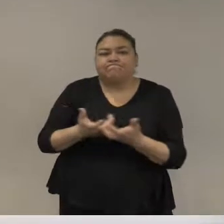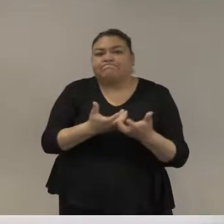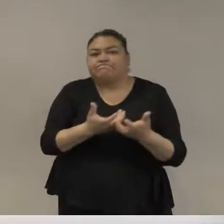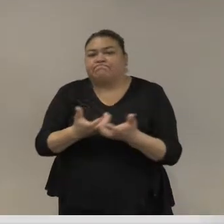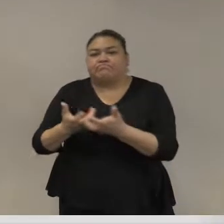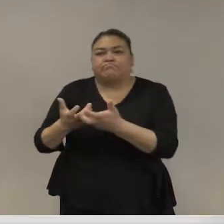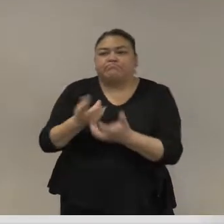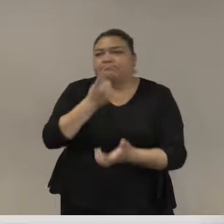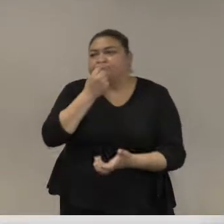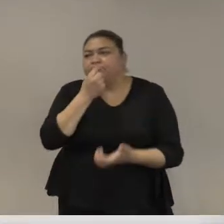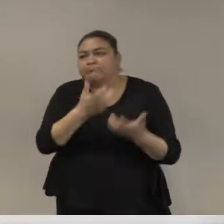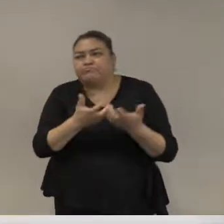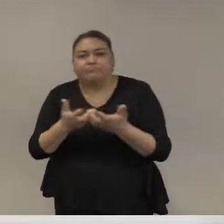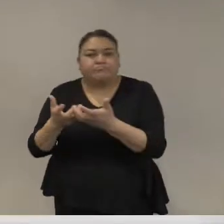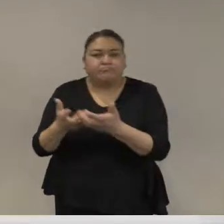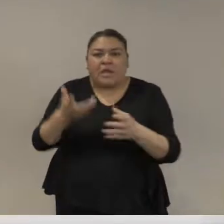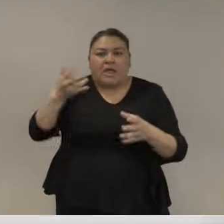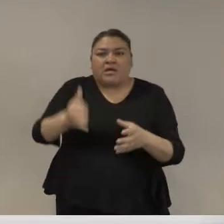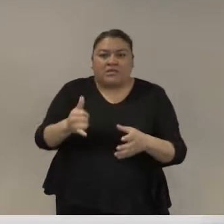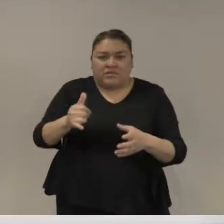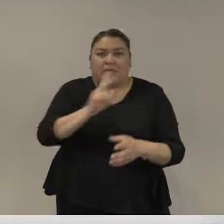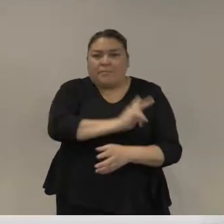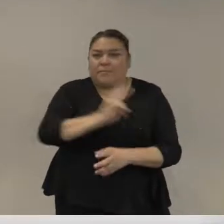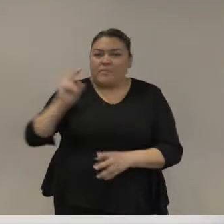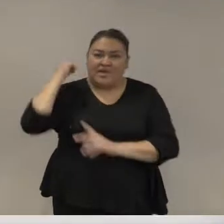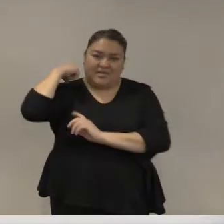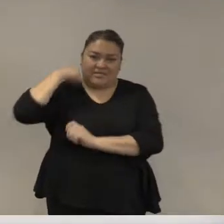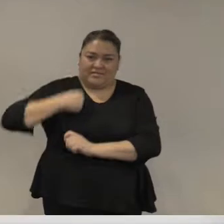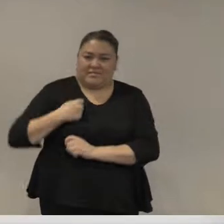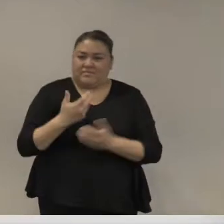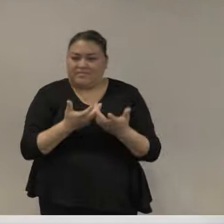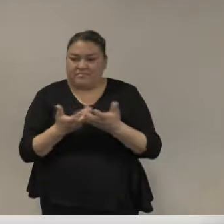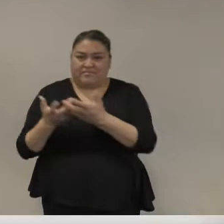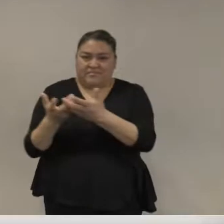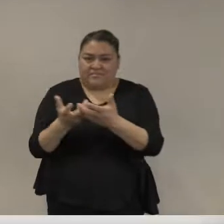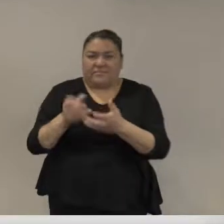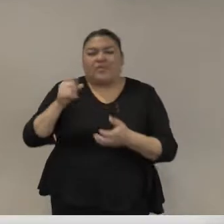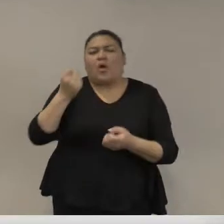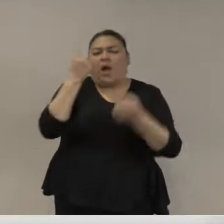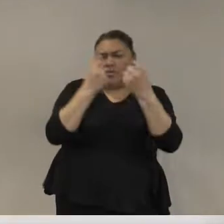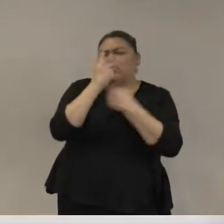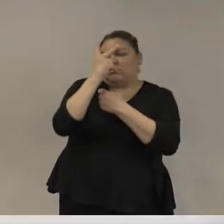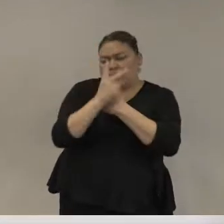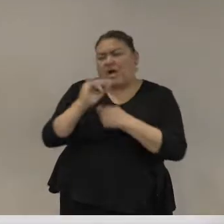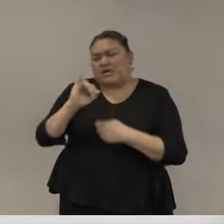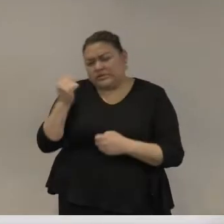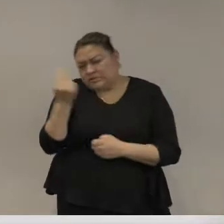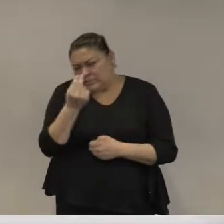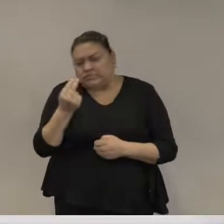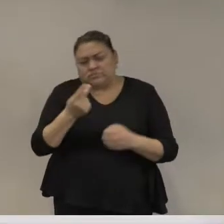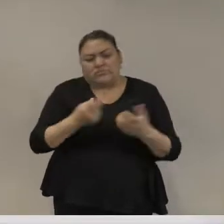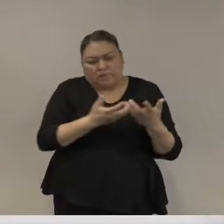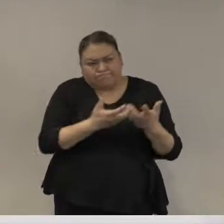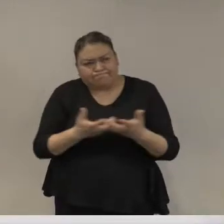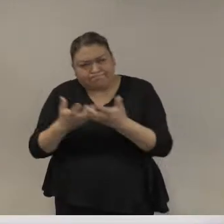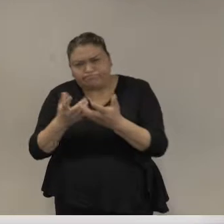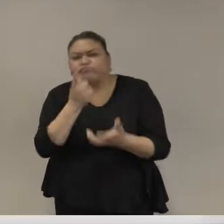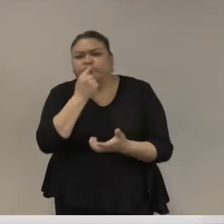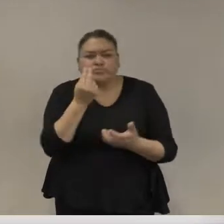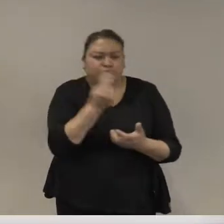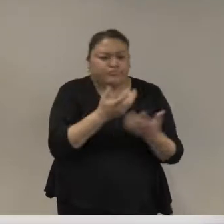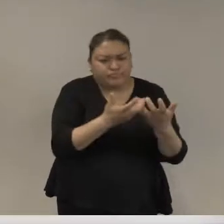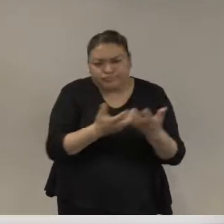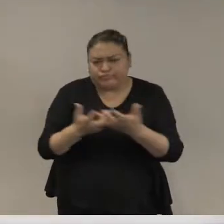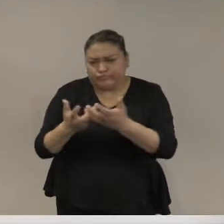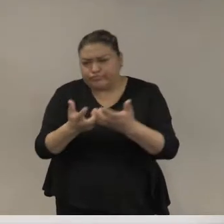constabulario gendarmería carabinero ok, quizás varios países necesiten una fuerza ambulante nacional de policía pero llamemos